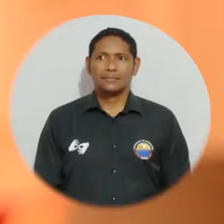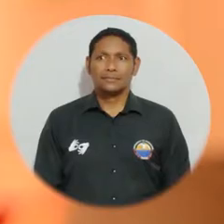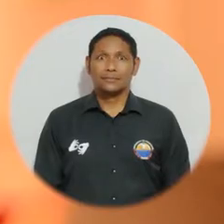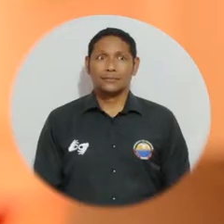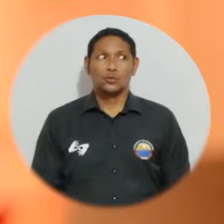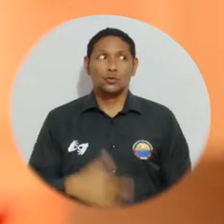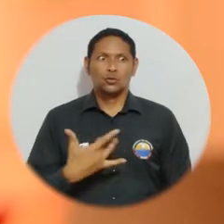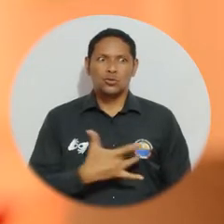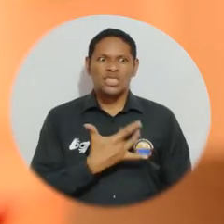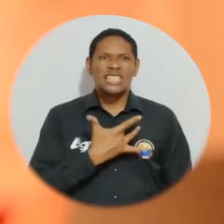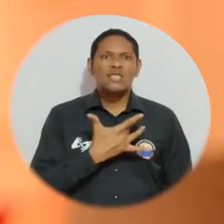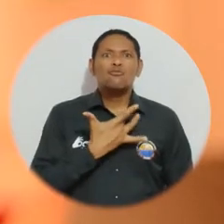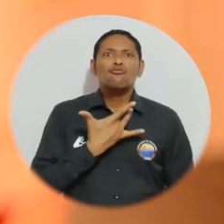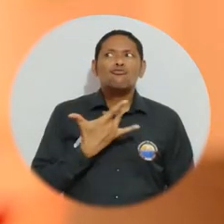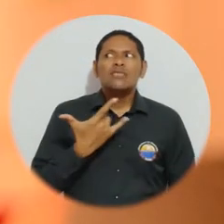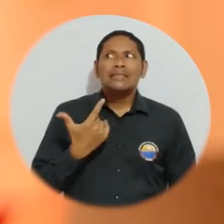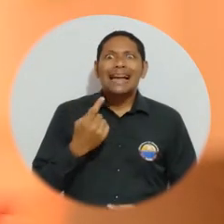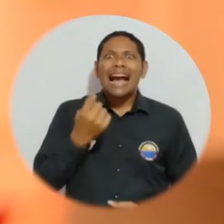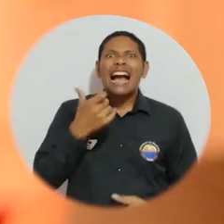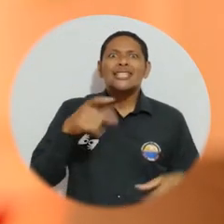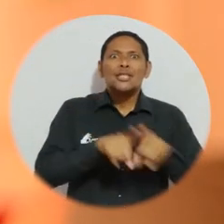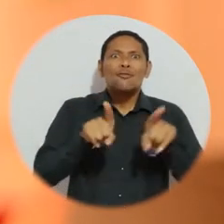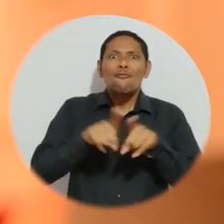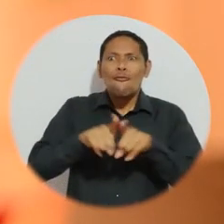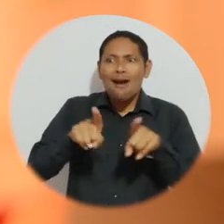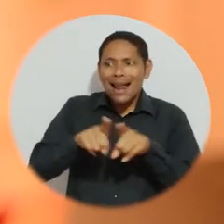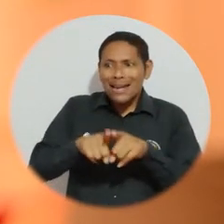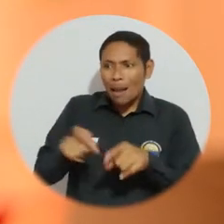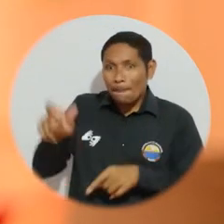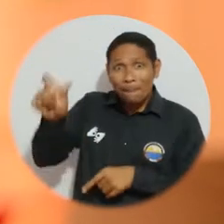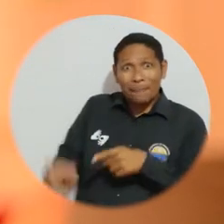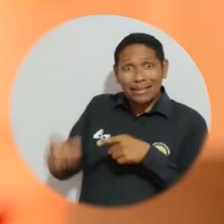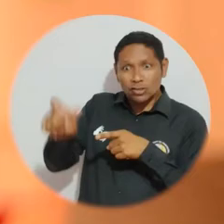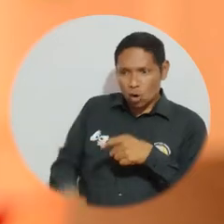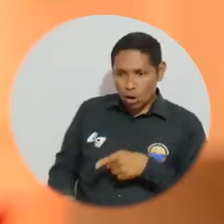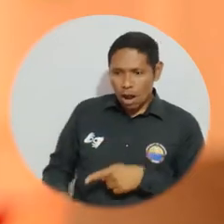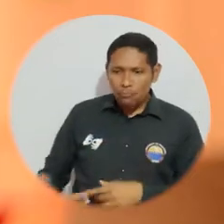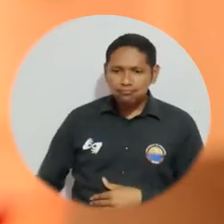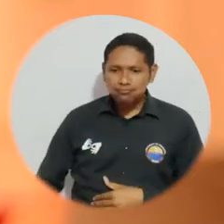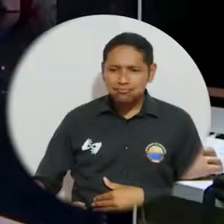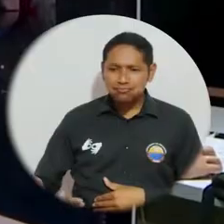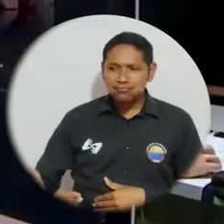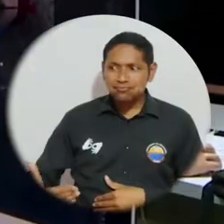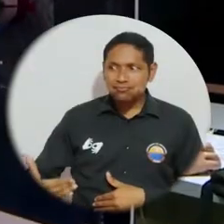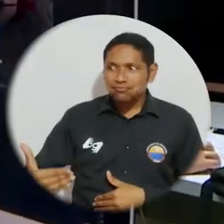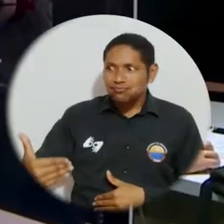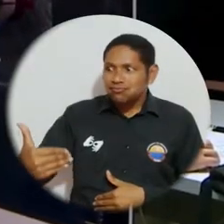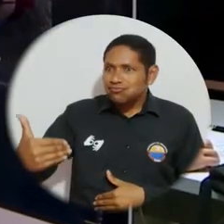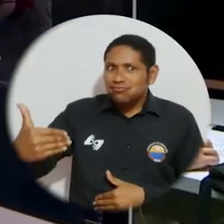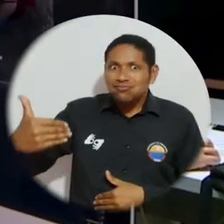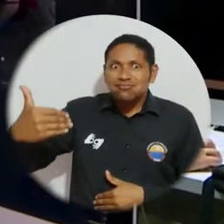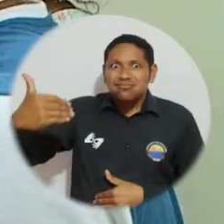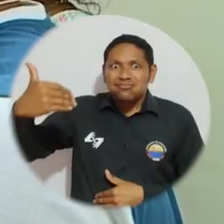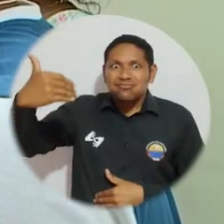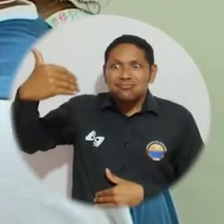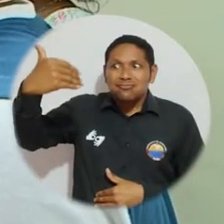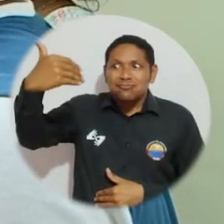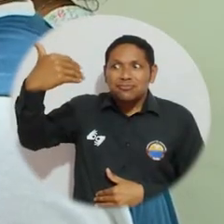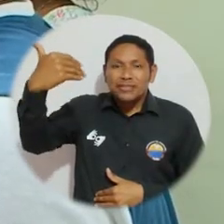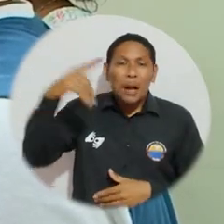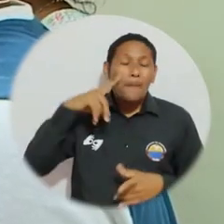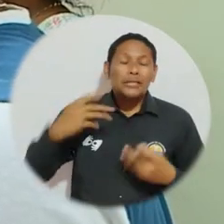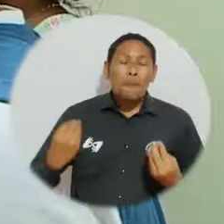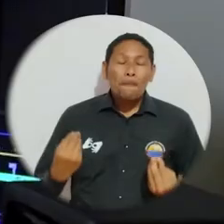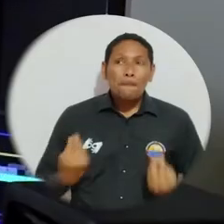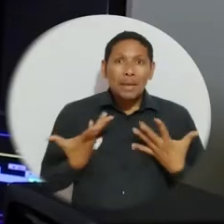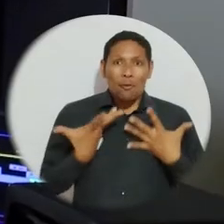Que para mí es como casi que ver crecer a una persona, porque este tipo de proyectos se convierten un poco en organismos